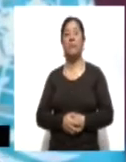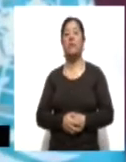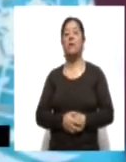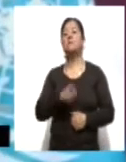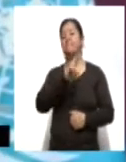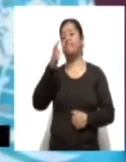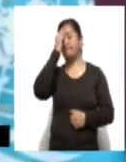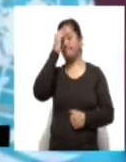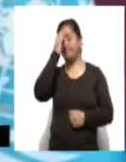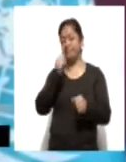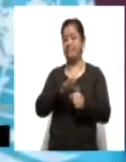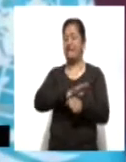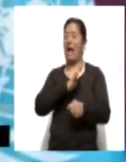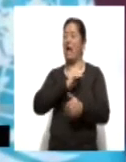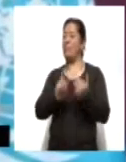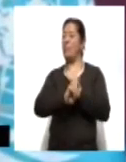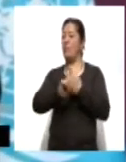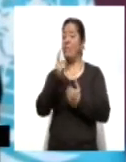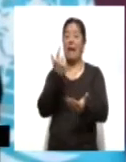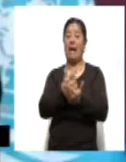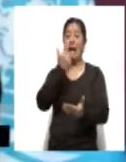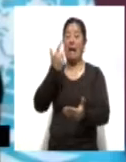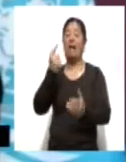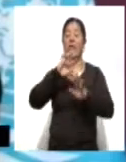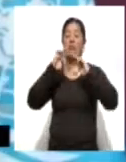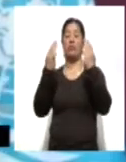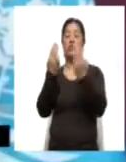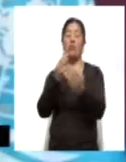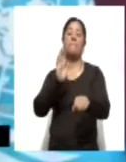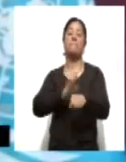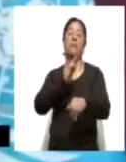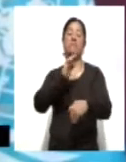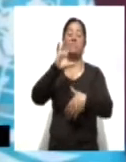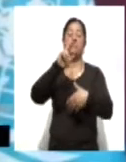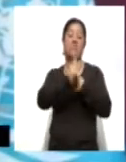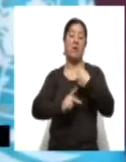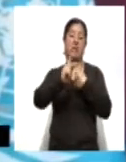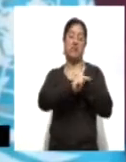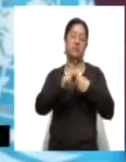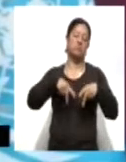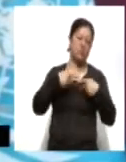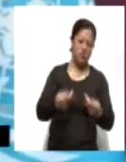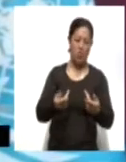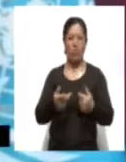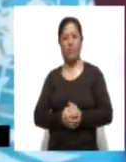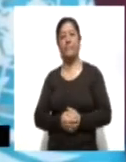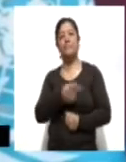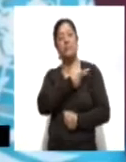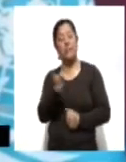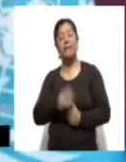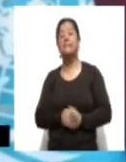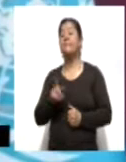impacto devastador en todo el mundo, afectando particularmente a los más pobres y vulnerables, el secretario de Relaciones Exteriores, Marcelo Ebrard,